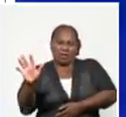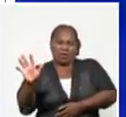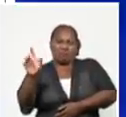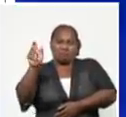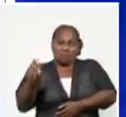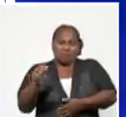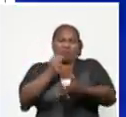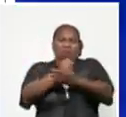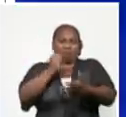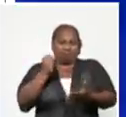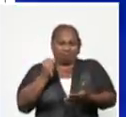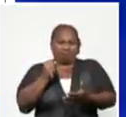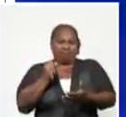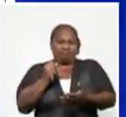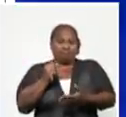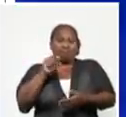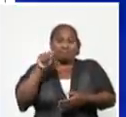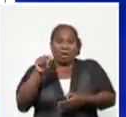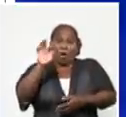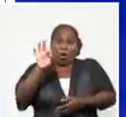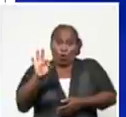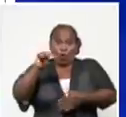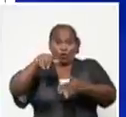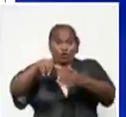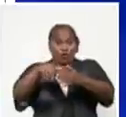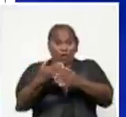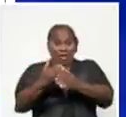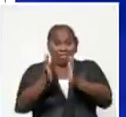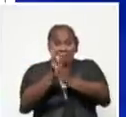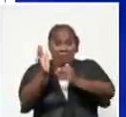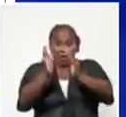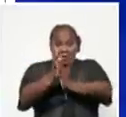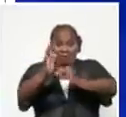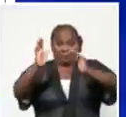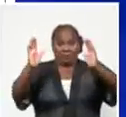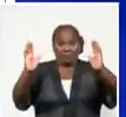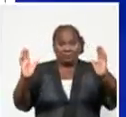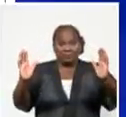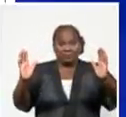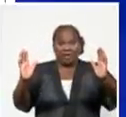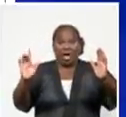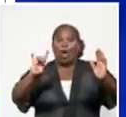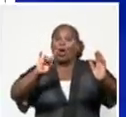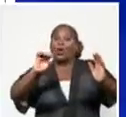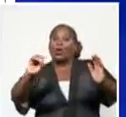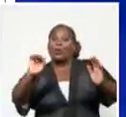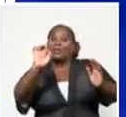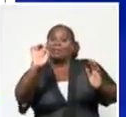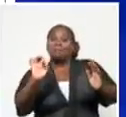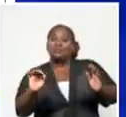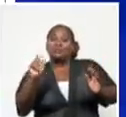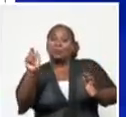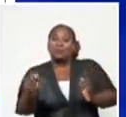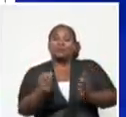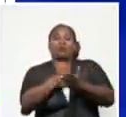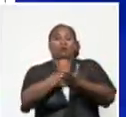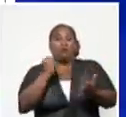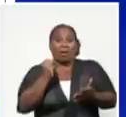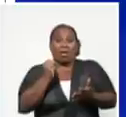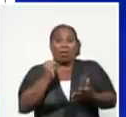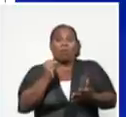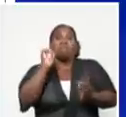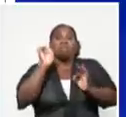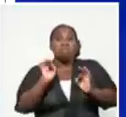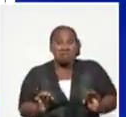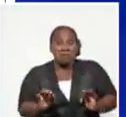que representa en sólo ocho días de este mes, el 90% de los casos confirmados que tuvimos en el mes de julio. Por lo tanto,